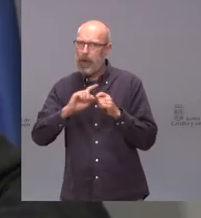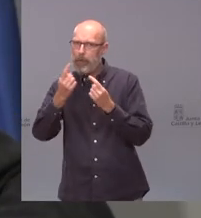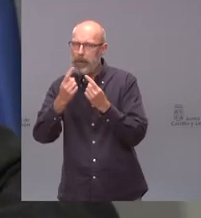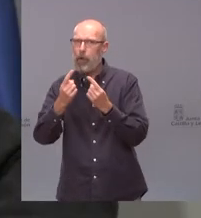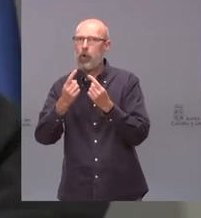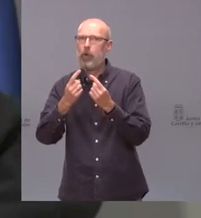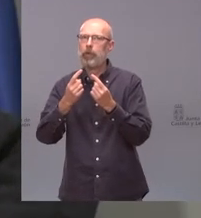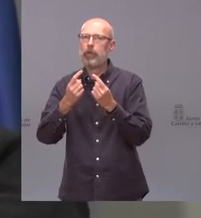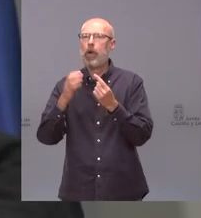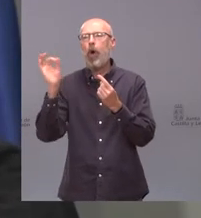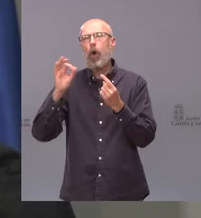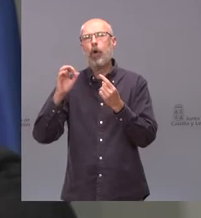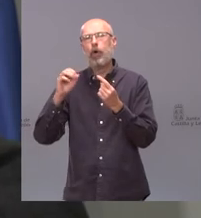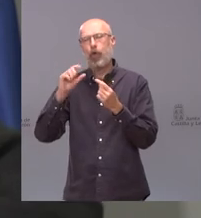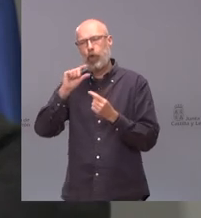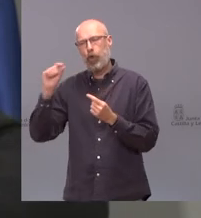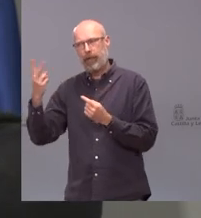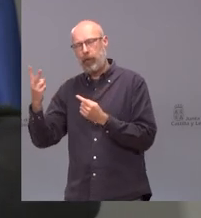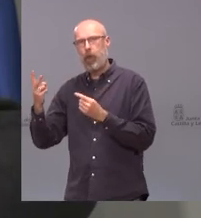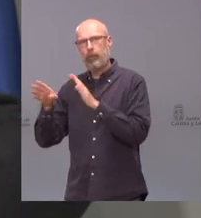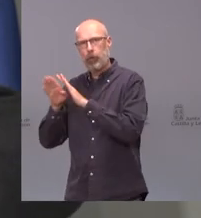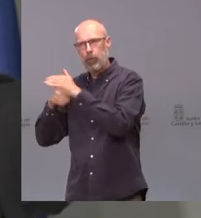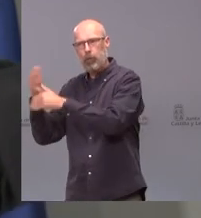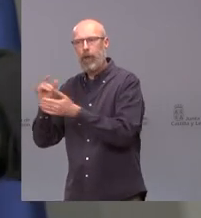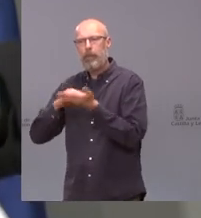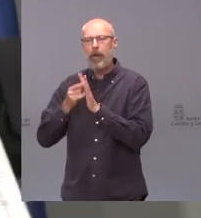Respecto de esa pregunta si lamentamos sí, claro que lo lamentamos